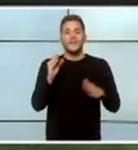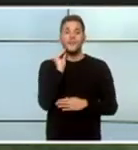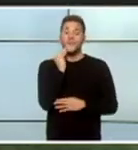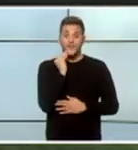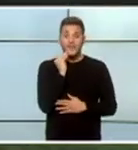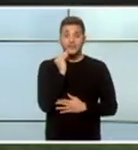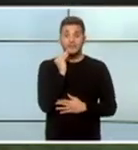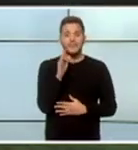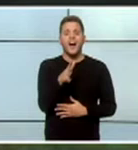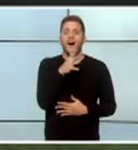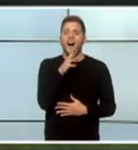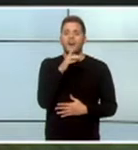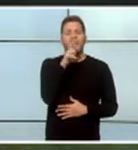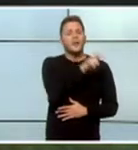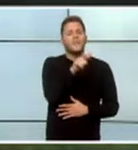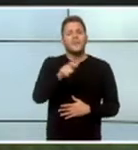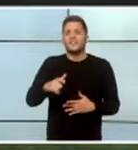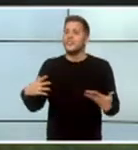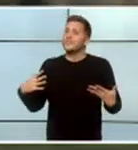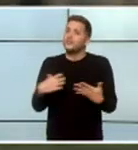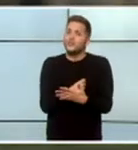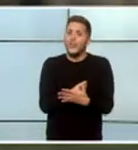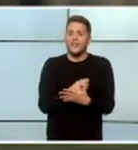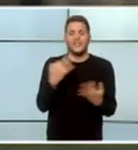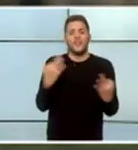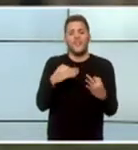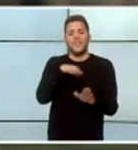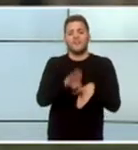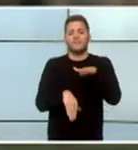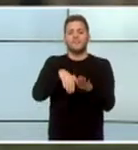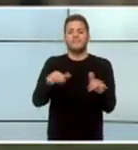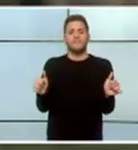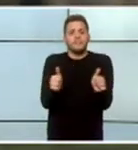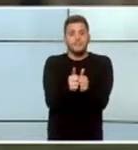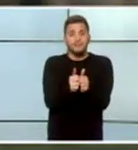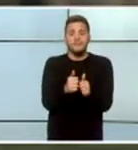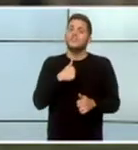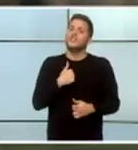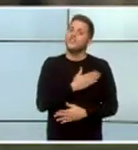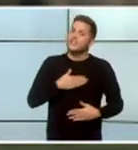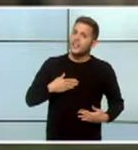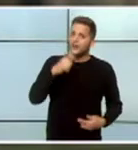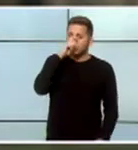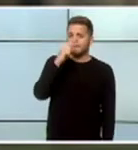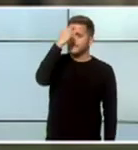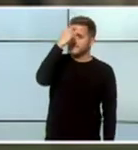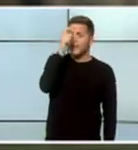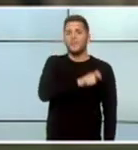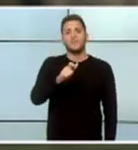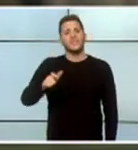...en las que... ...nadie debería caminar solo... ...quiero acordarme... ...de la gente... ...que peor lo